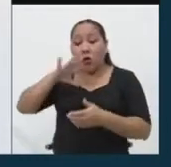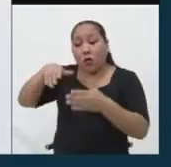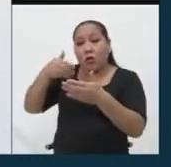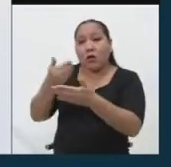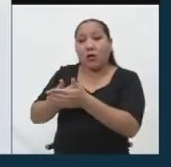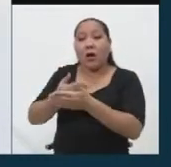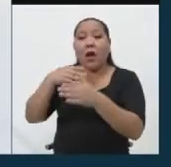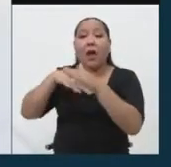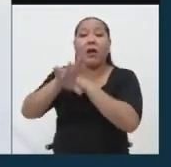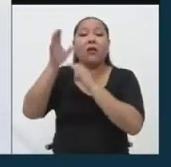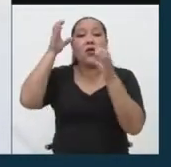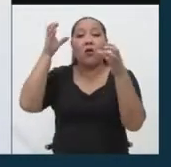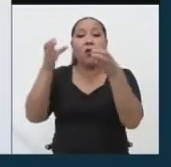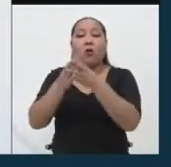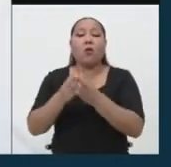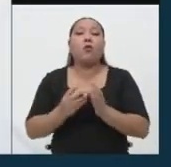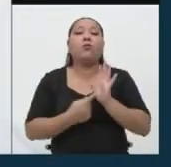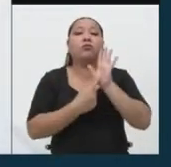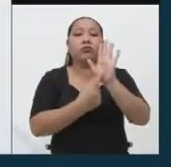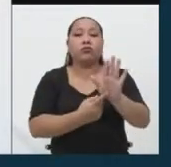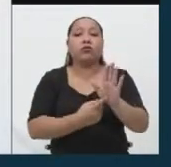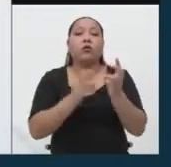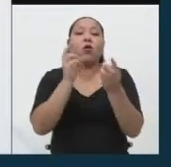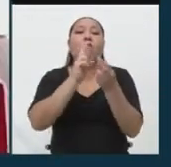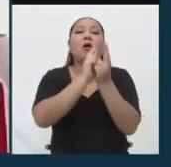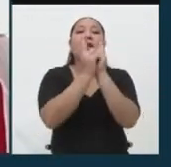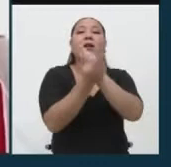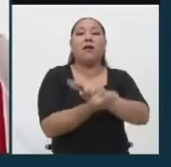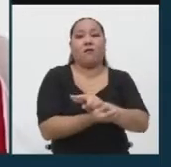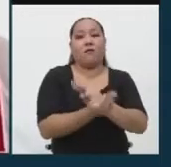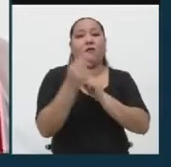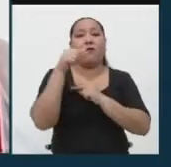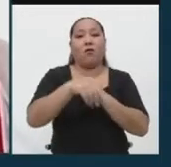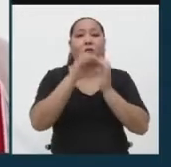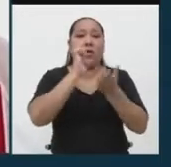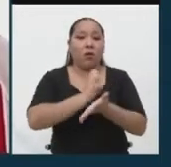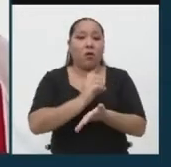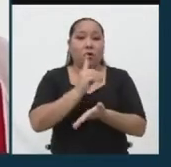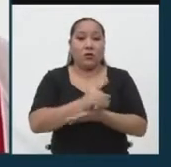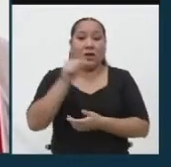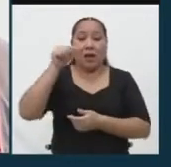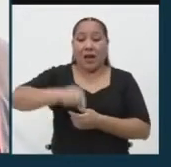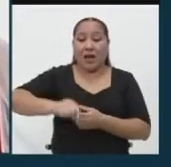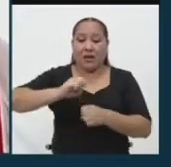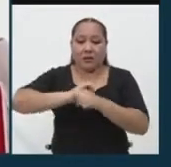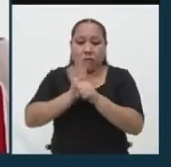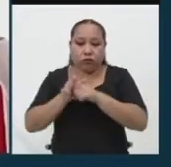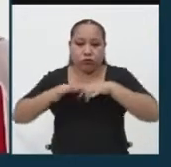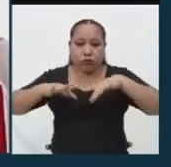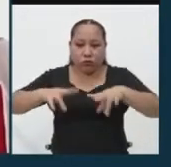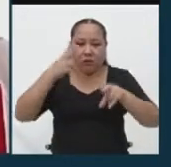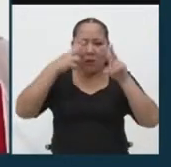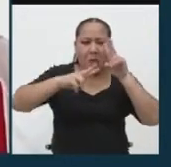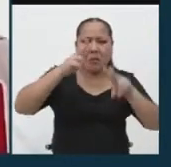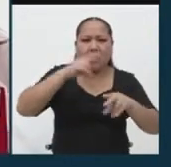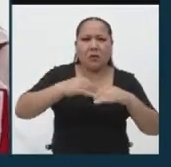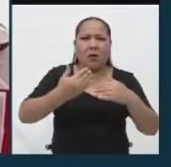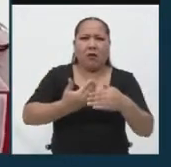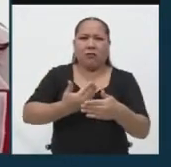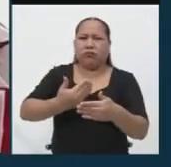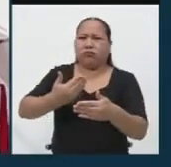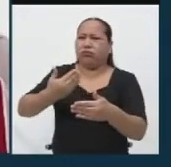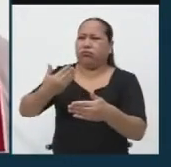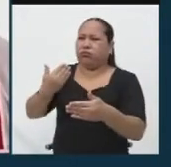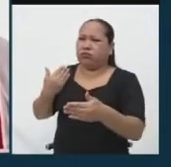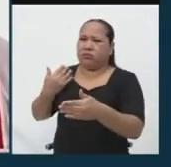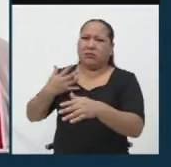promoveré una reforma educativa, ya que esta pandemia ha evidenciado el retraso tecnológico en